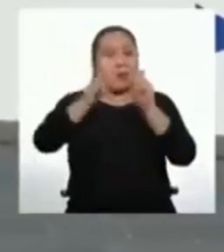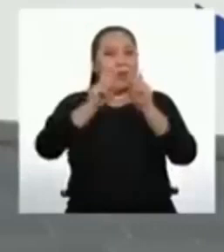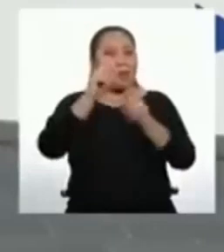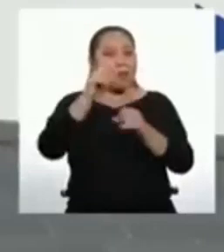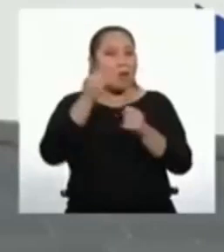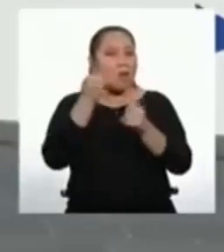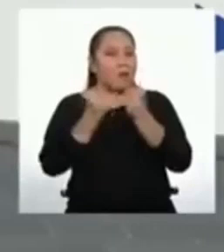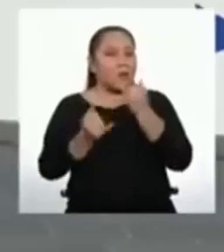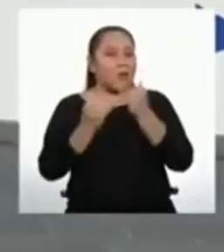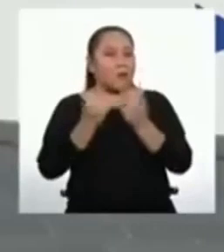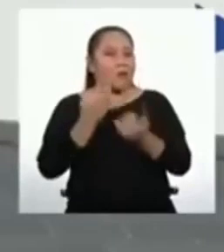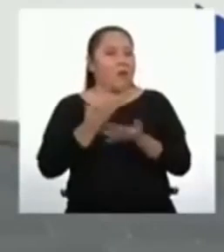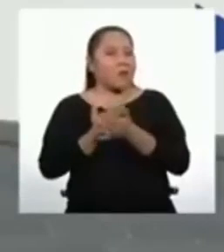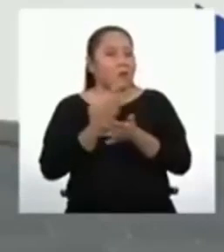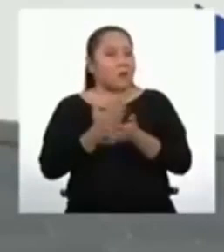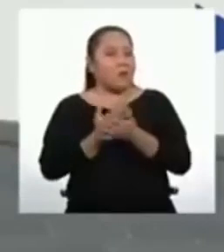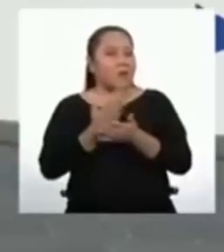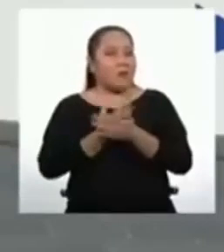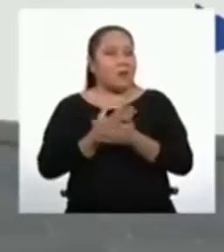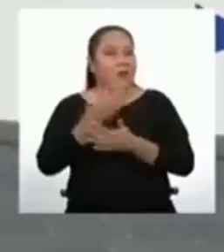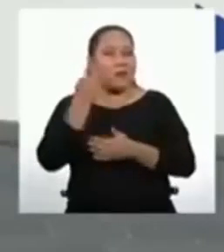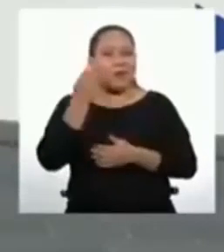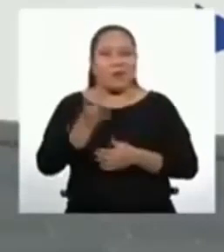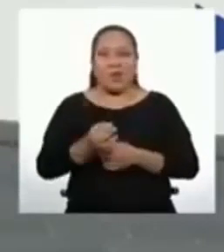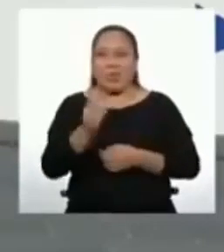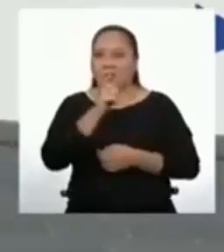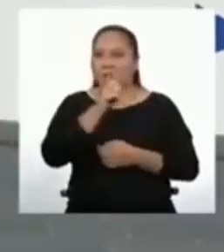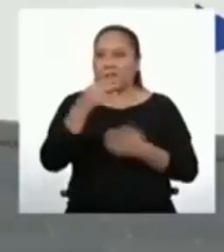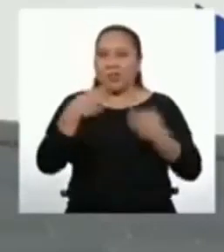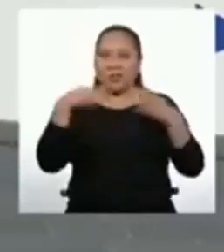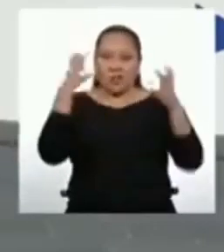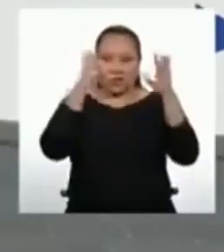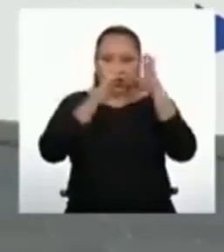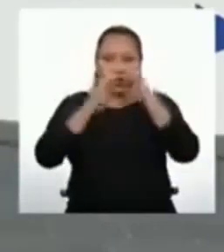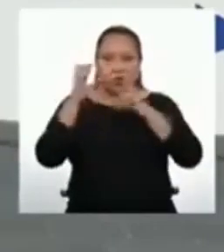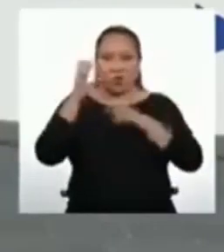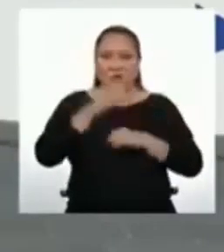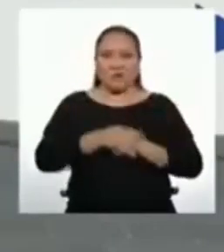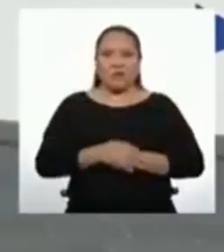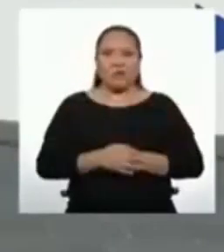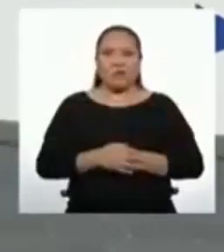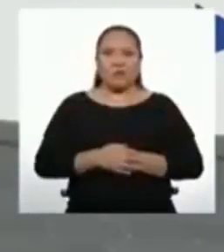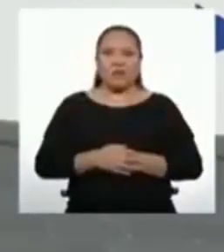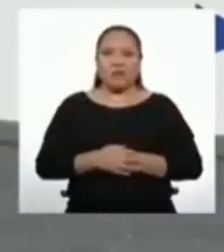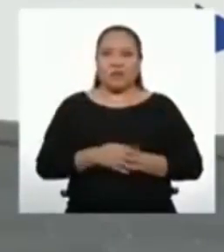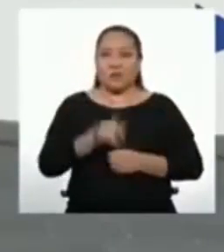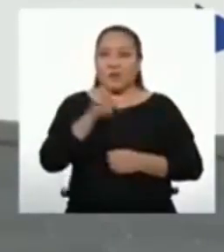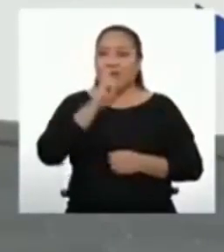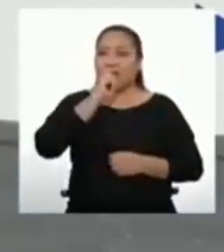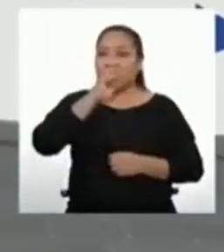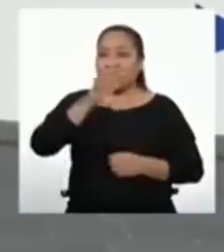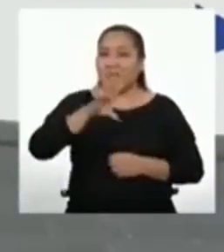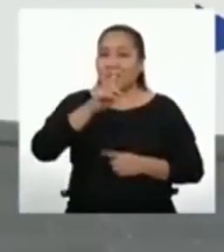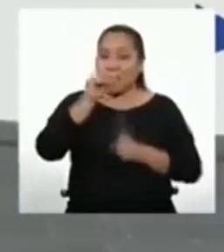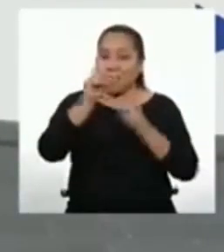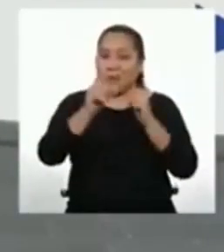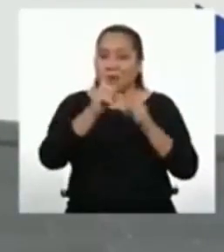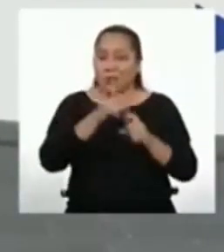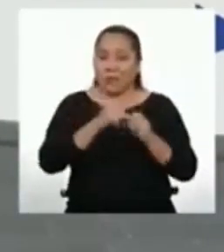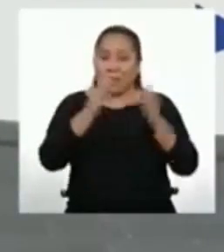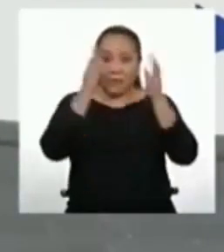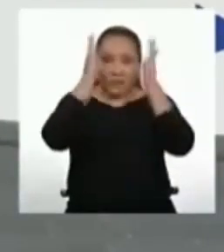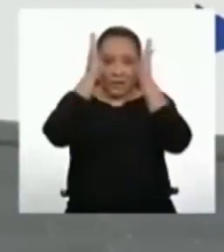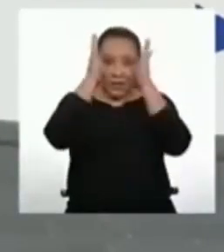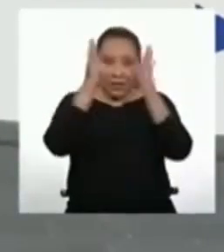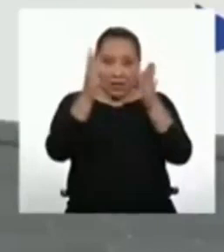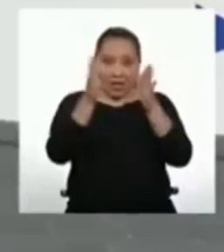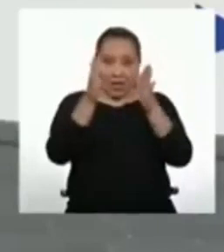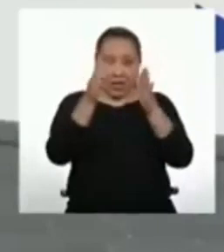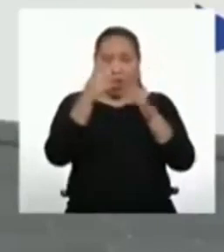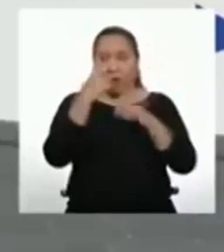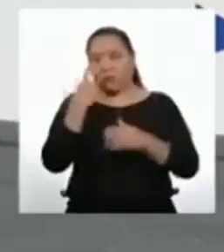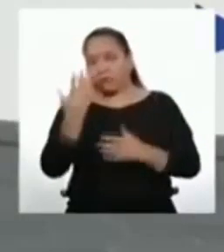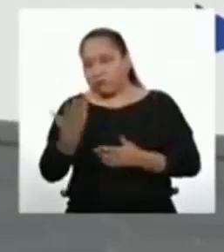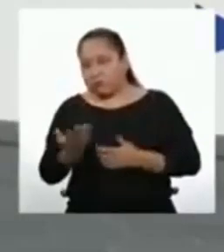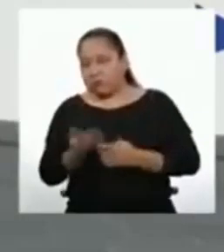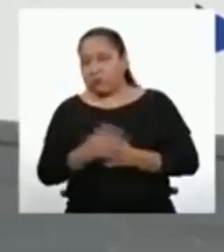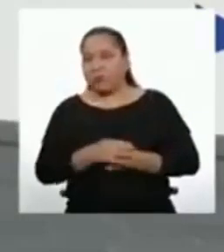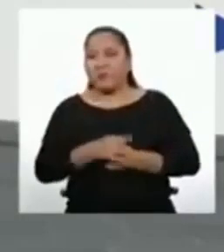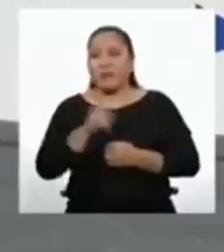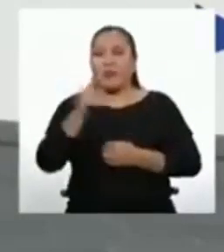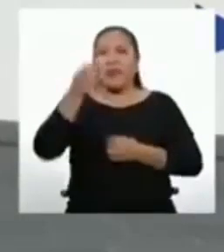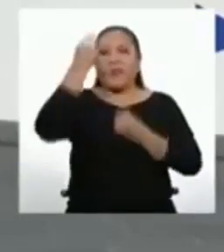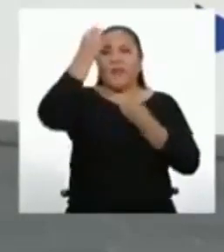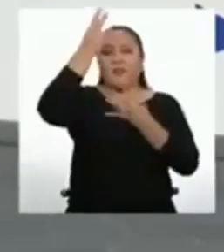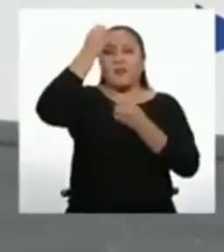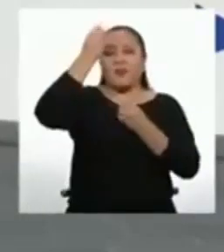al final solo para asegurarnos de que ya no quedan dudas. Te voy adelantando las preguntas para que estés atenta o atento a la